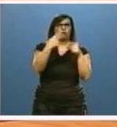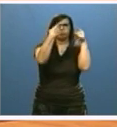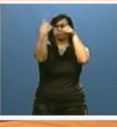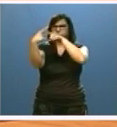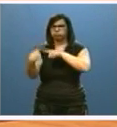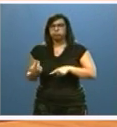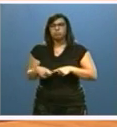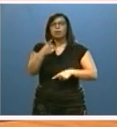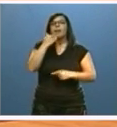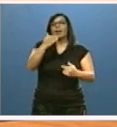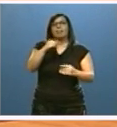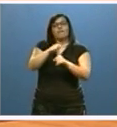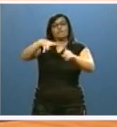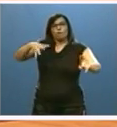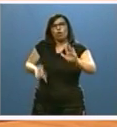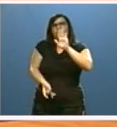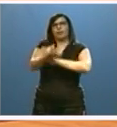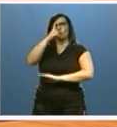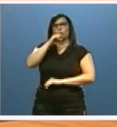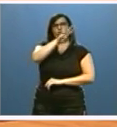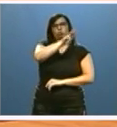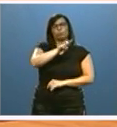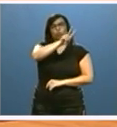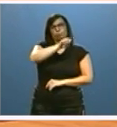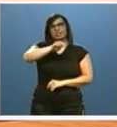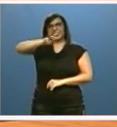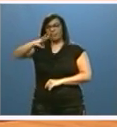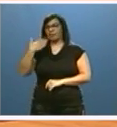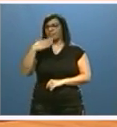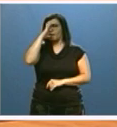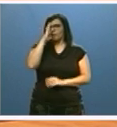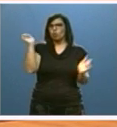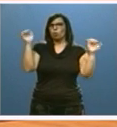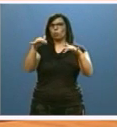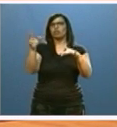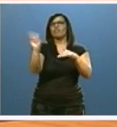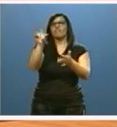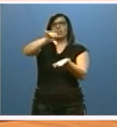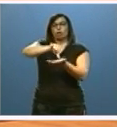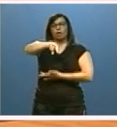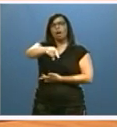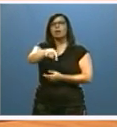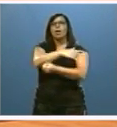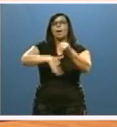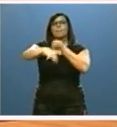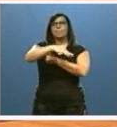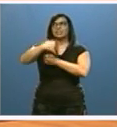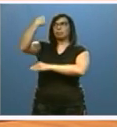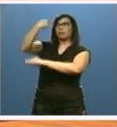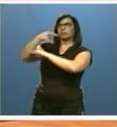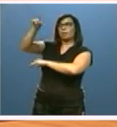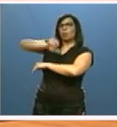de un foro que nació en 2013. En febrero celebró un encuentro en Valladolid, poniendo las bases del dictamen europeo.